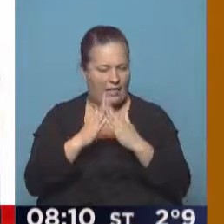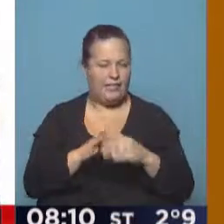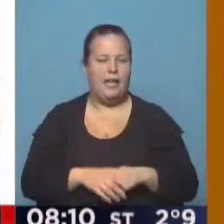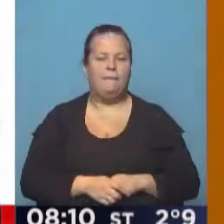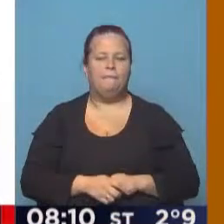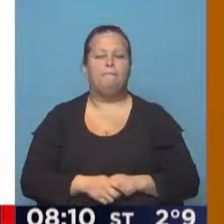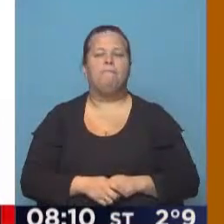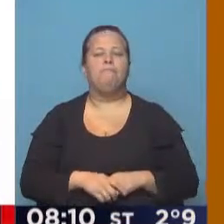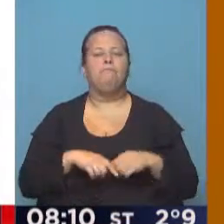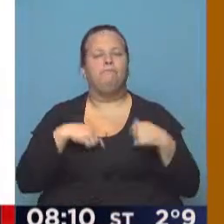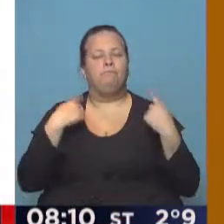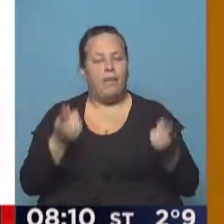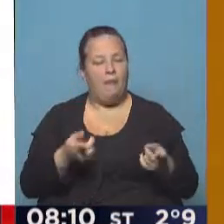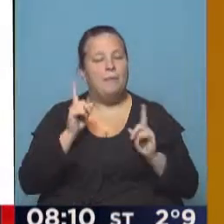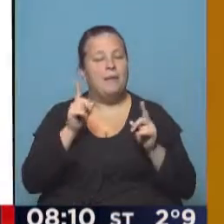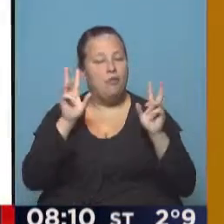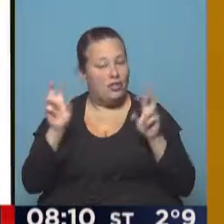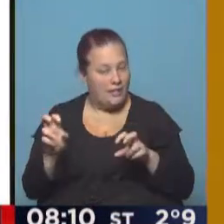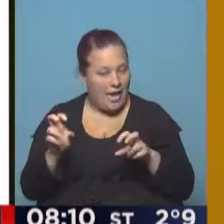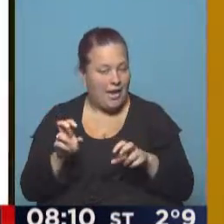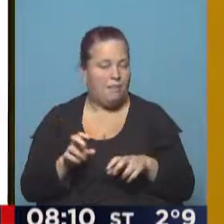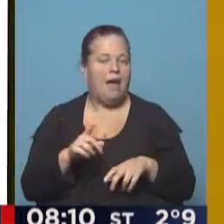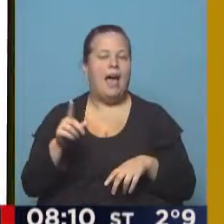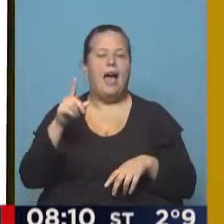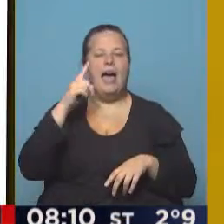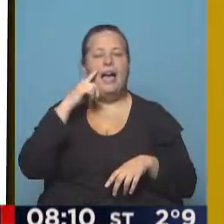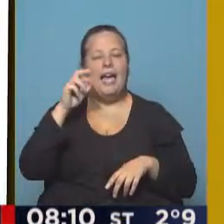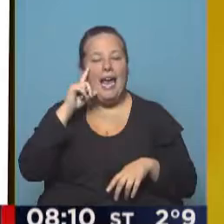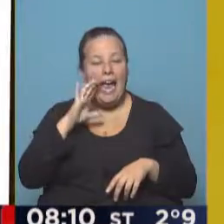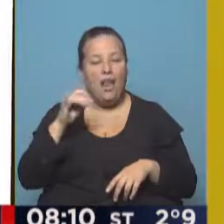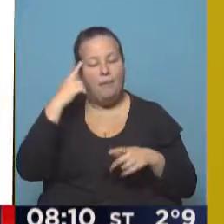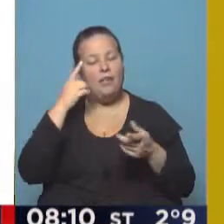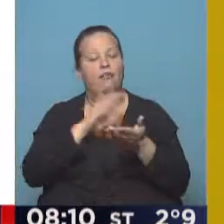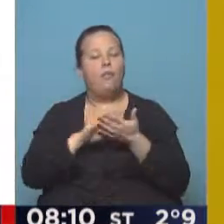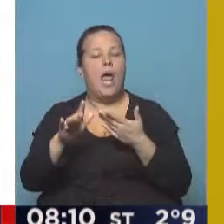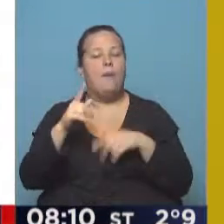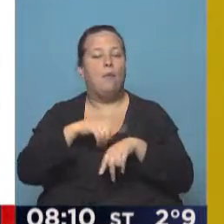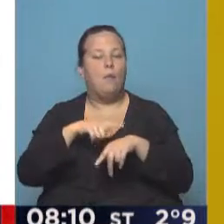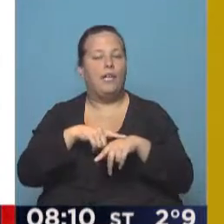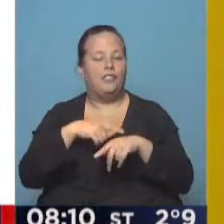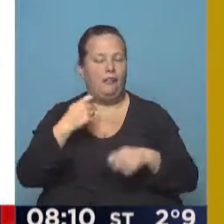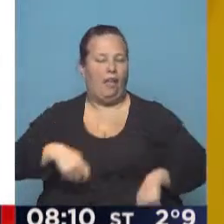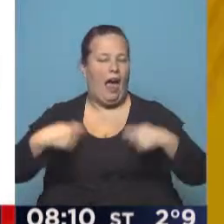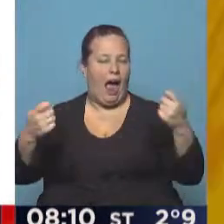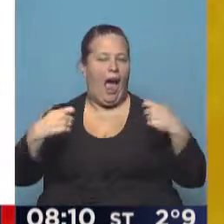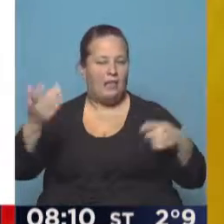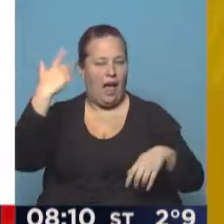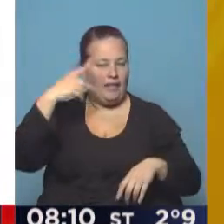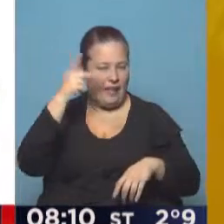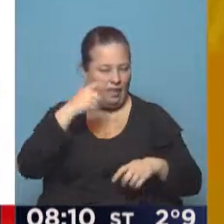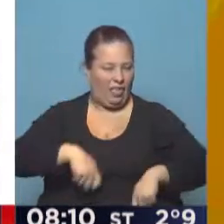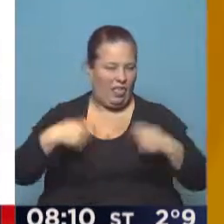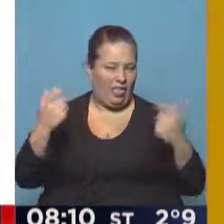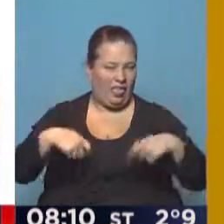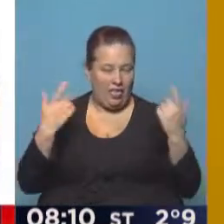viviendas. Y hablamos también del mismo tema, Ingenio La Esperanza. Un nuevo capítulo del despilfarro kirchnerista.